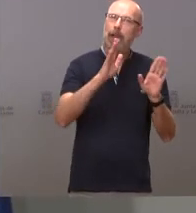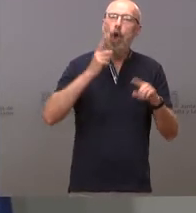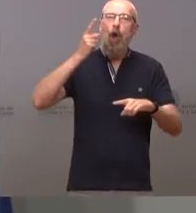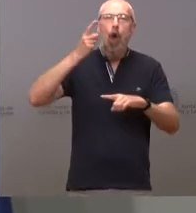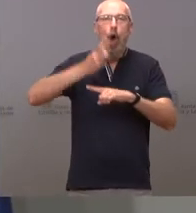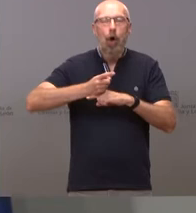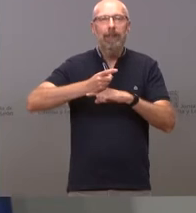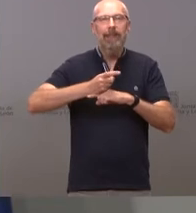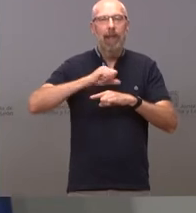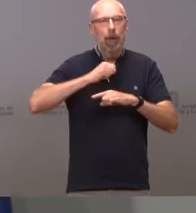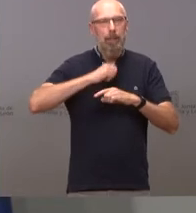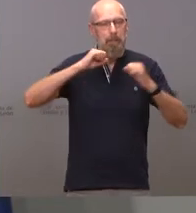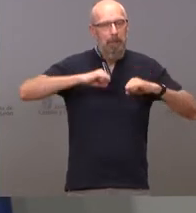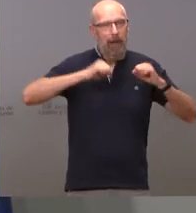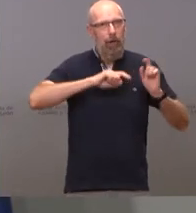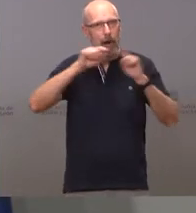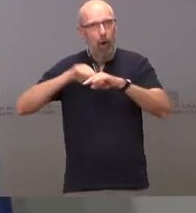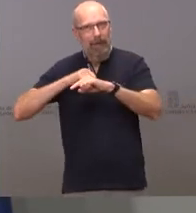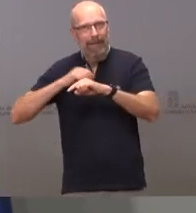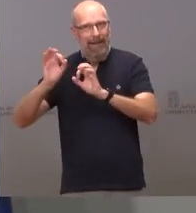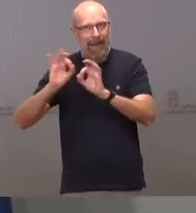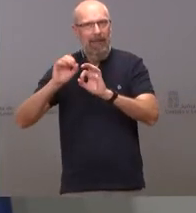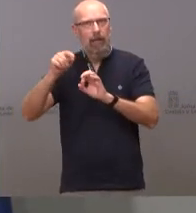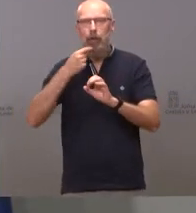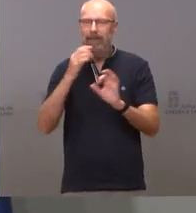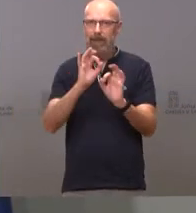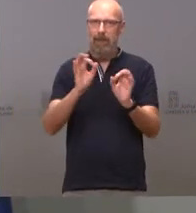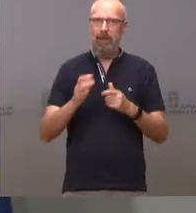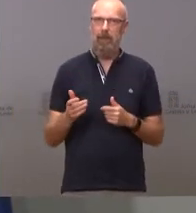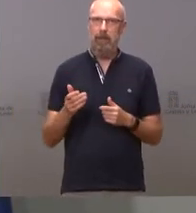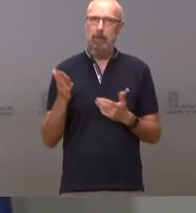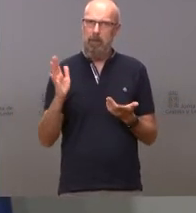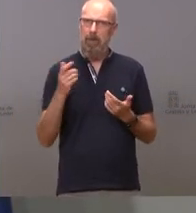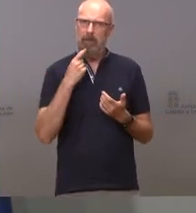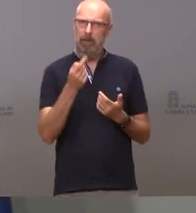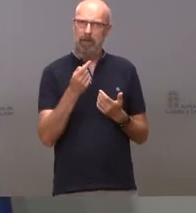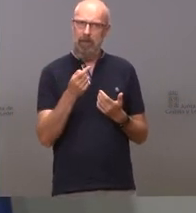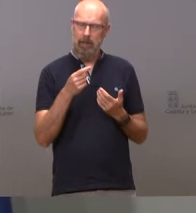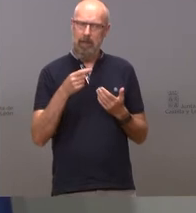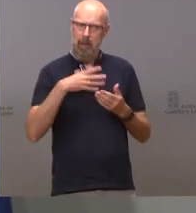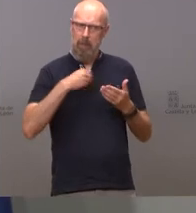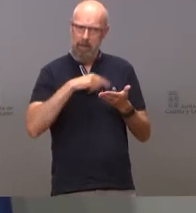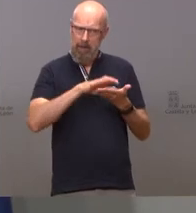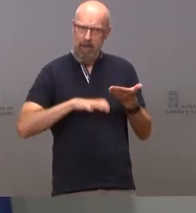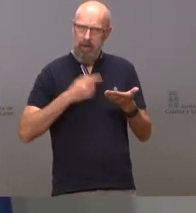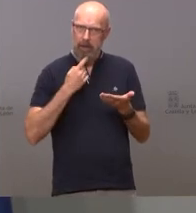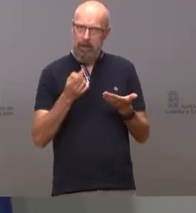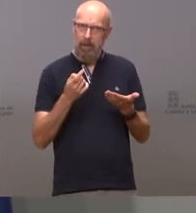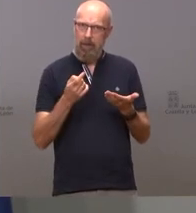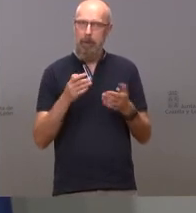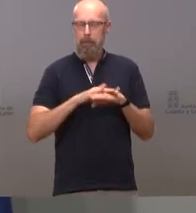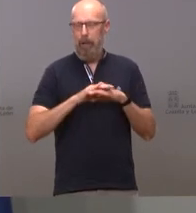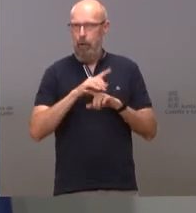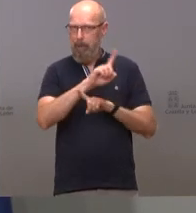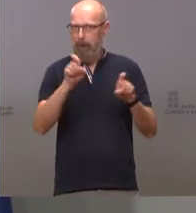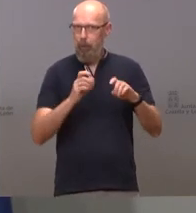en esos documentos se decía que no se derivaría a los ancianos de las residencias a los hospitales no no se decía eso a ver si puedo acabar la pregunta porque si no